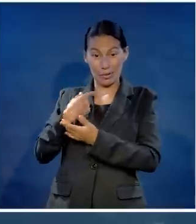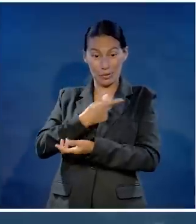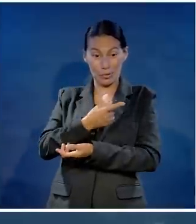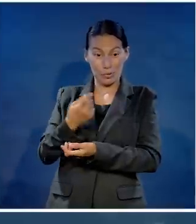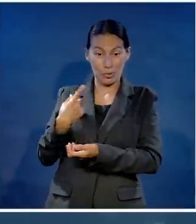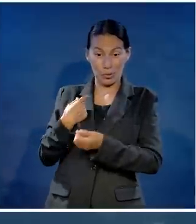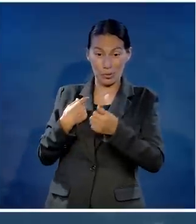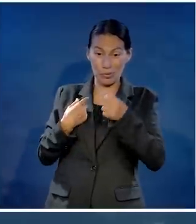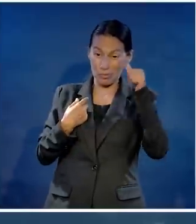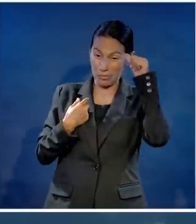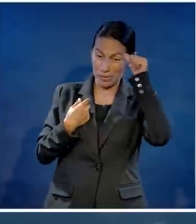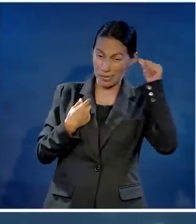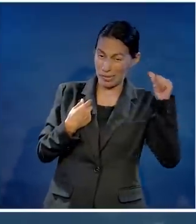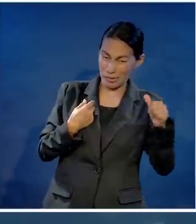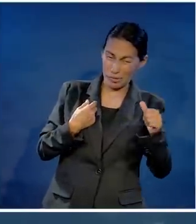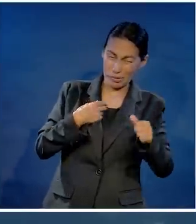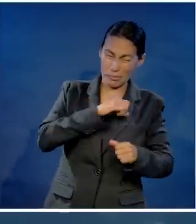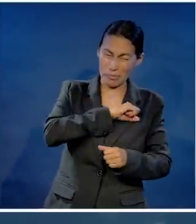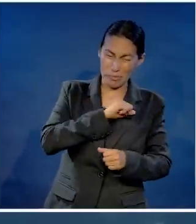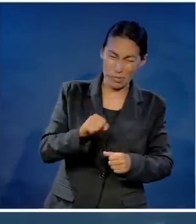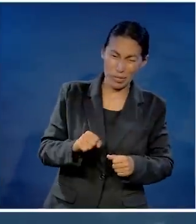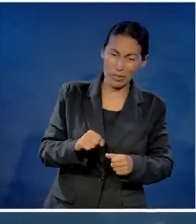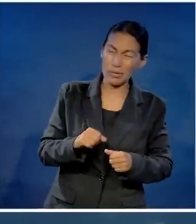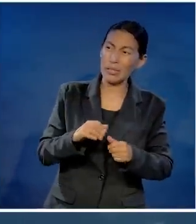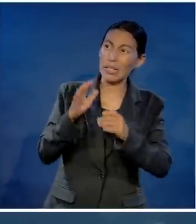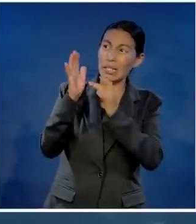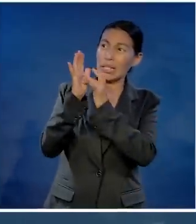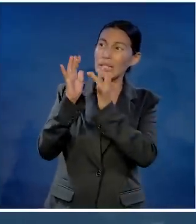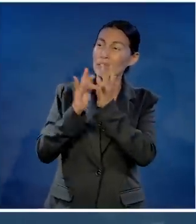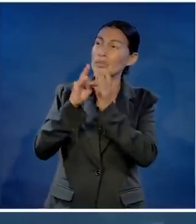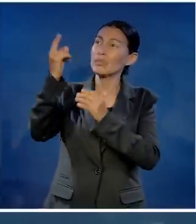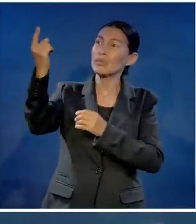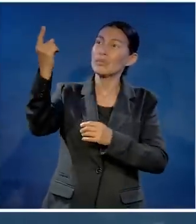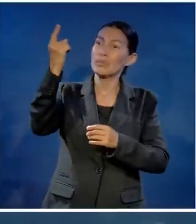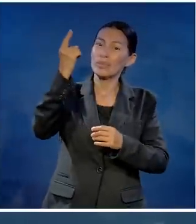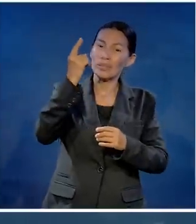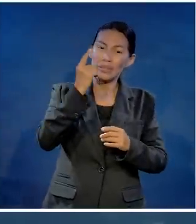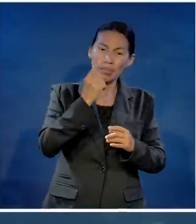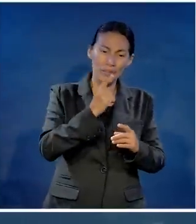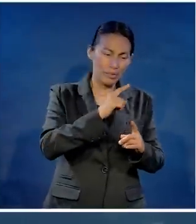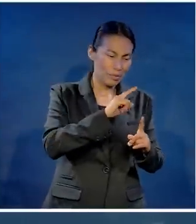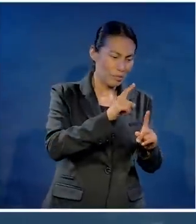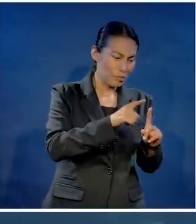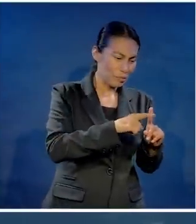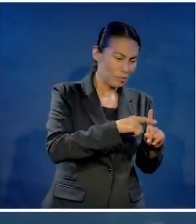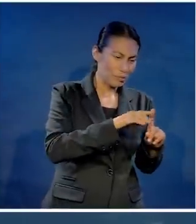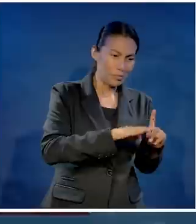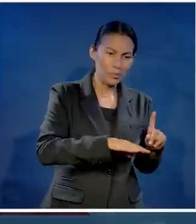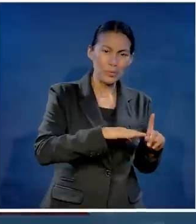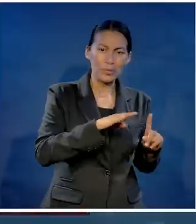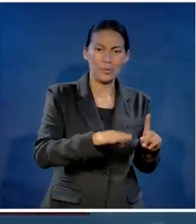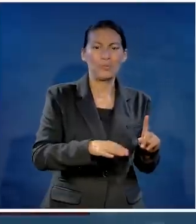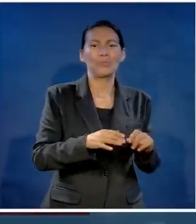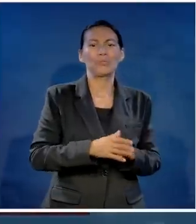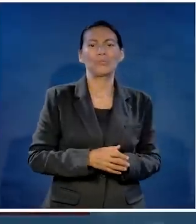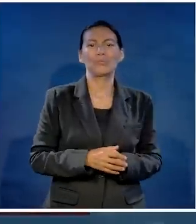éramos pecadores, Cristo murió por nosotros. Y el texto por excelencia en este principio,